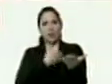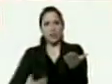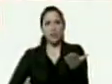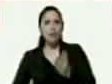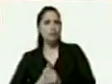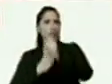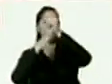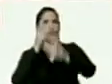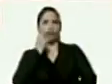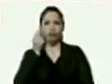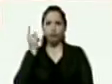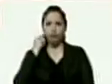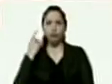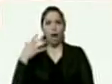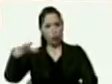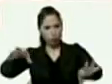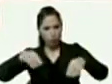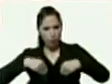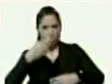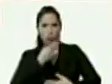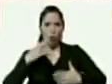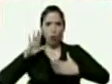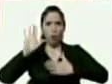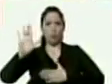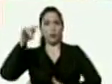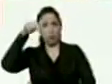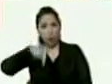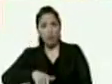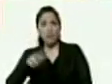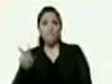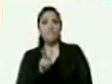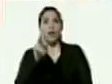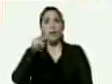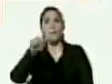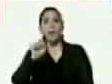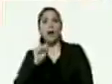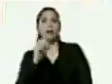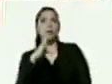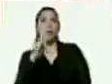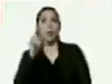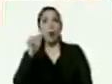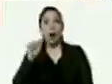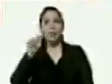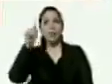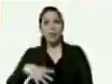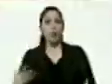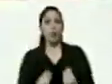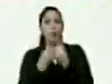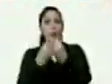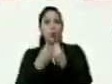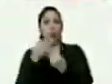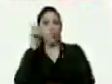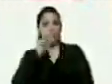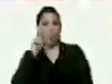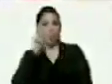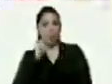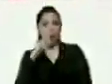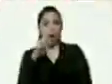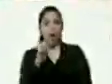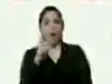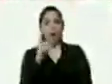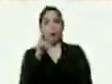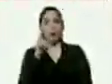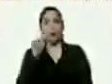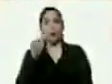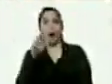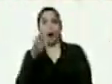hemos asumido el compromiso desde aquí desde Valle de la Pascua nos acompaña también nuestro profesor Eduardo Piñate que